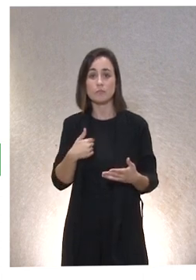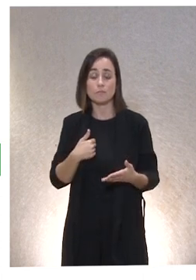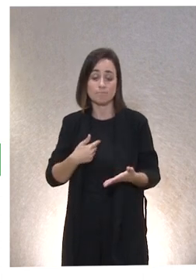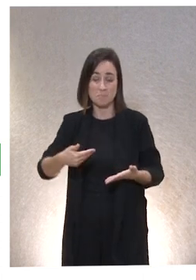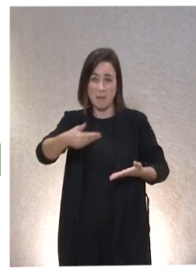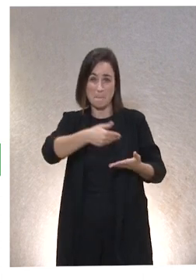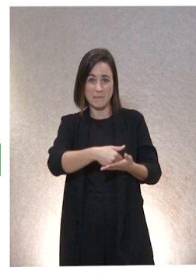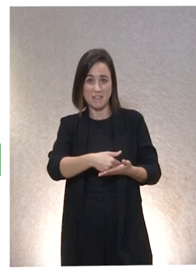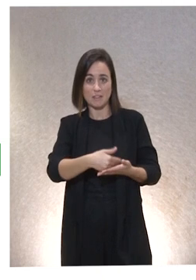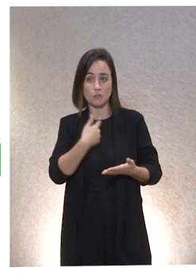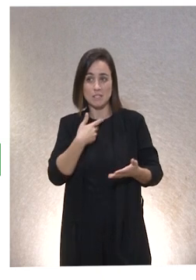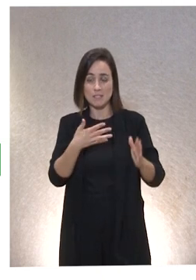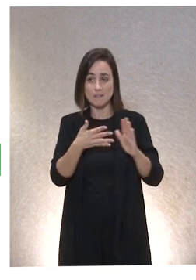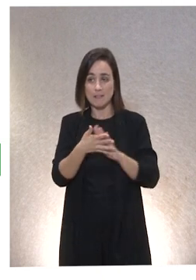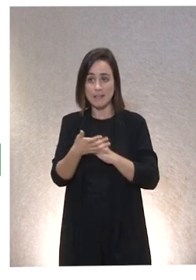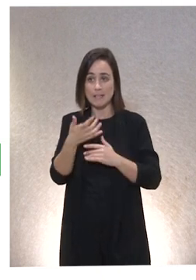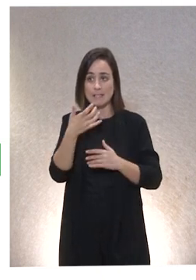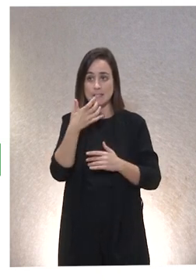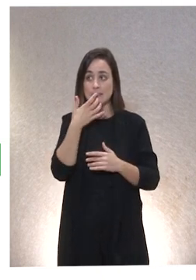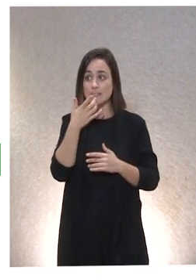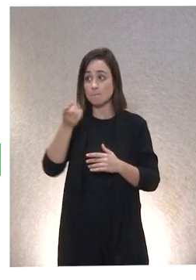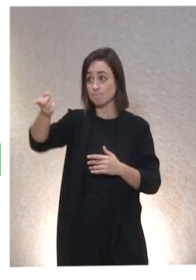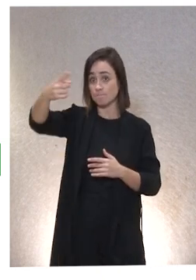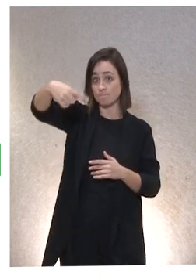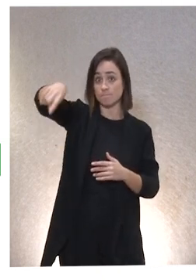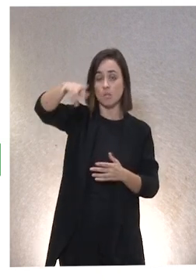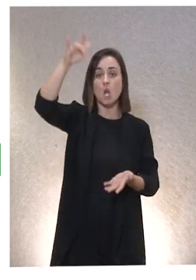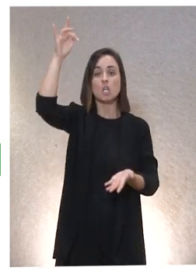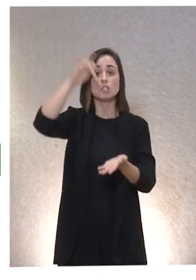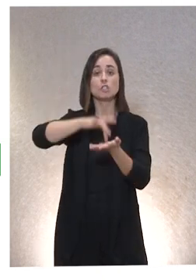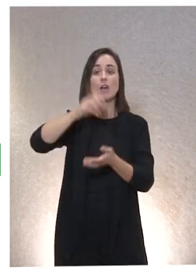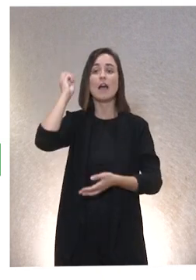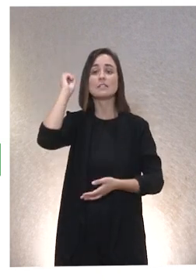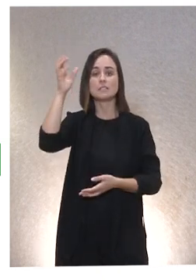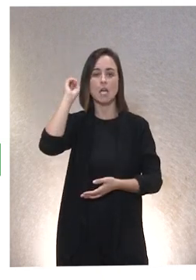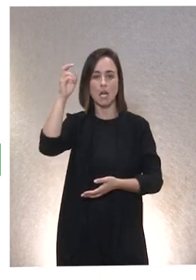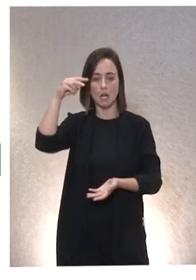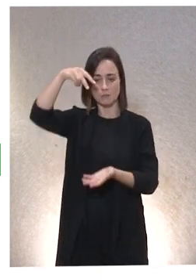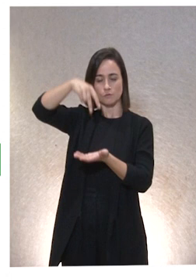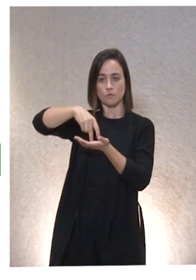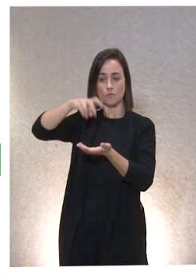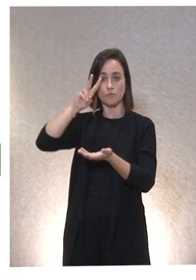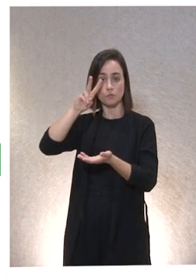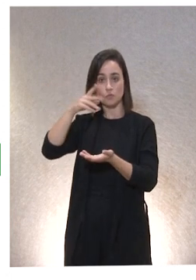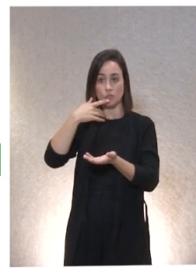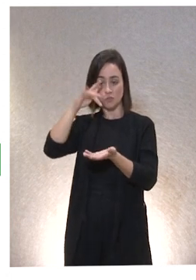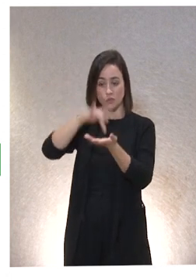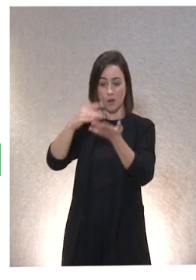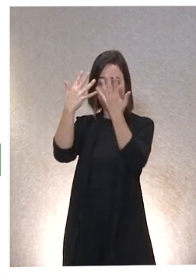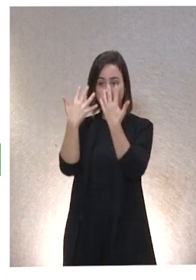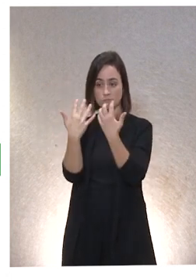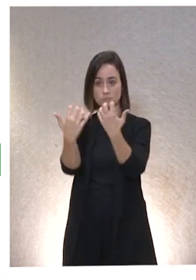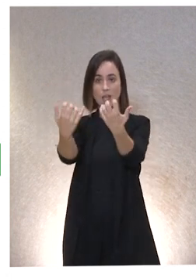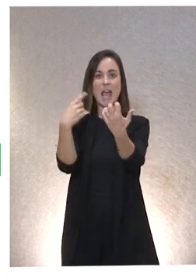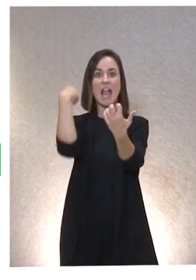si dais alguna charla, o sea, ver las caras de quienes miráis es